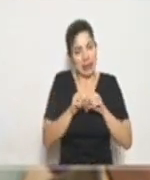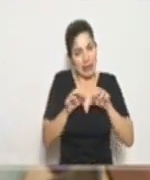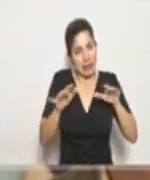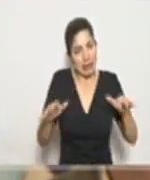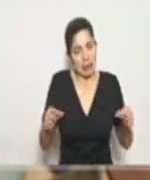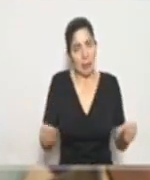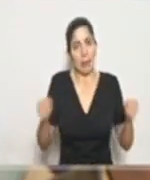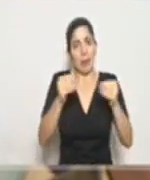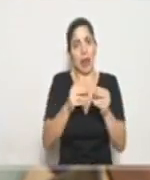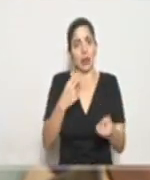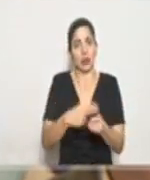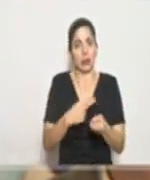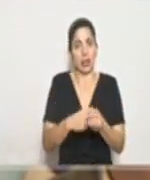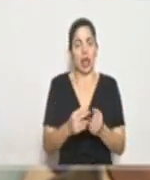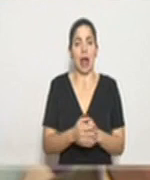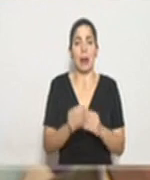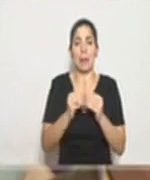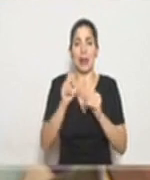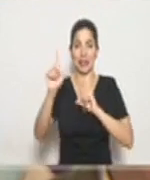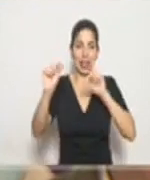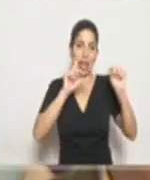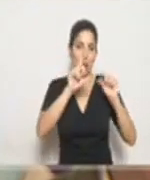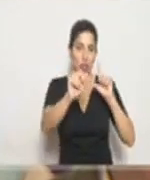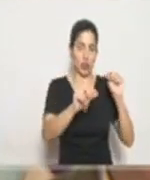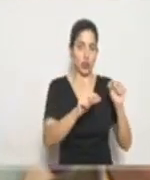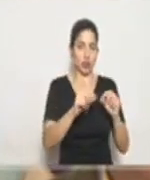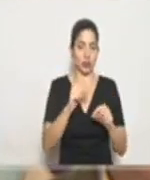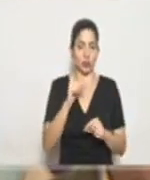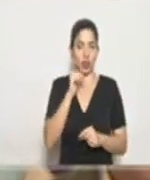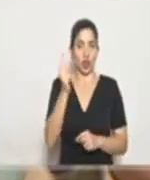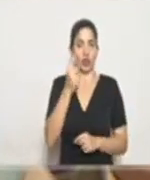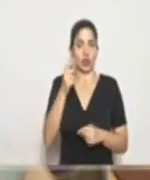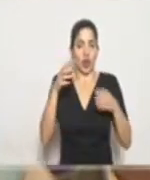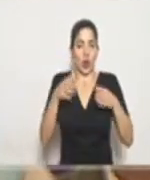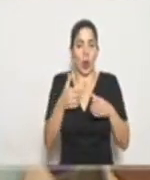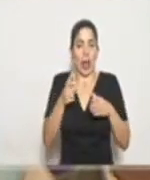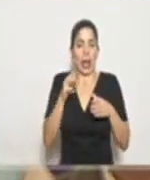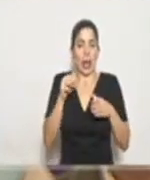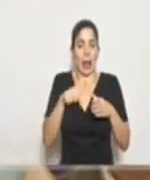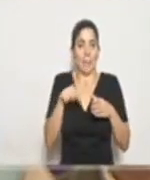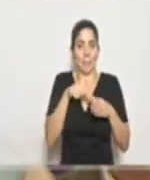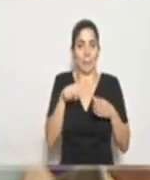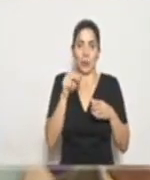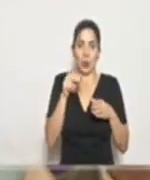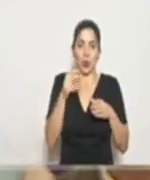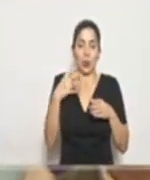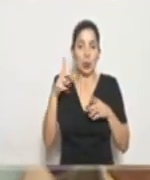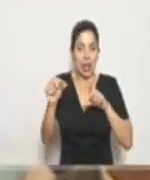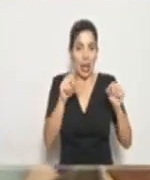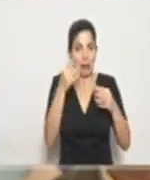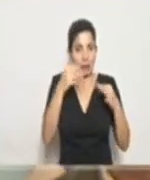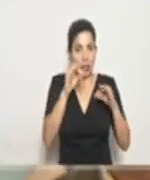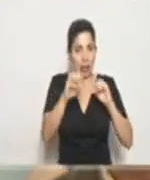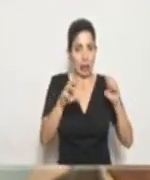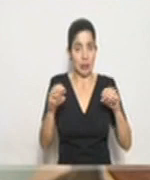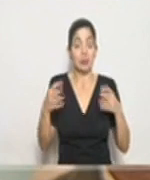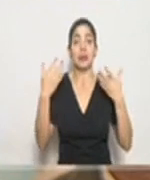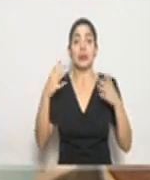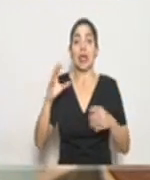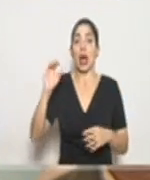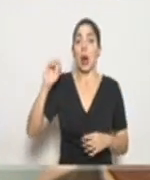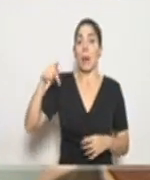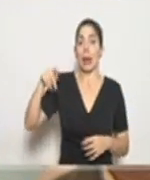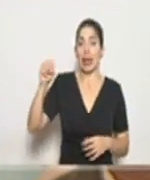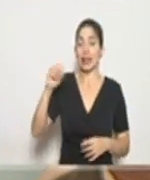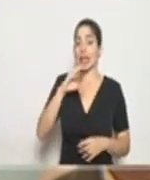hospitales más alejados de la gran área metropolitana. Nosotros ya nos indicó OPS,